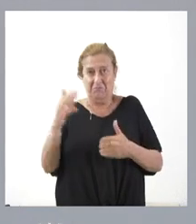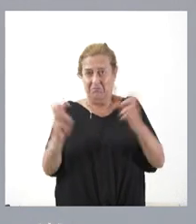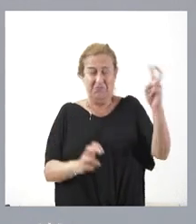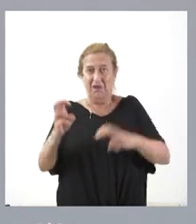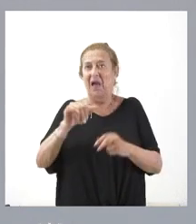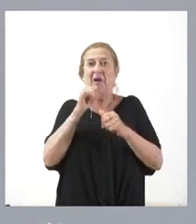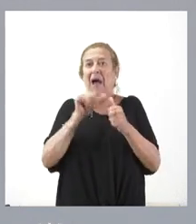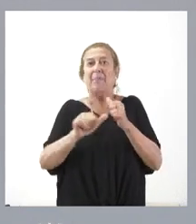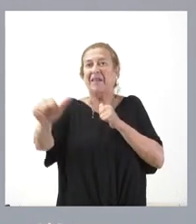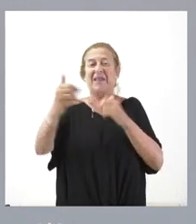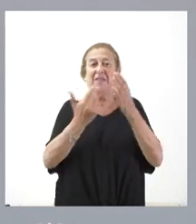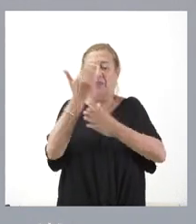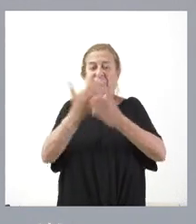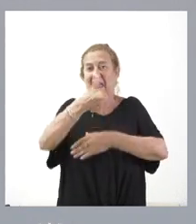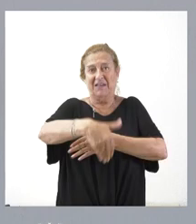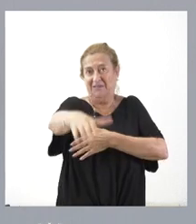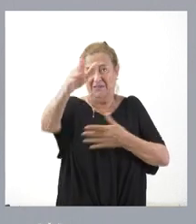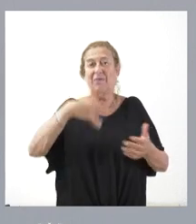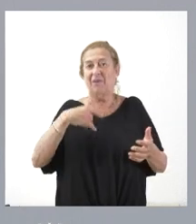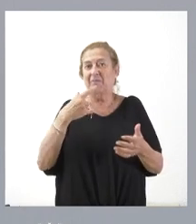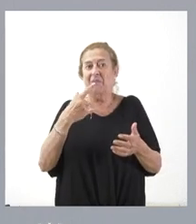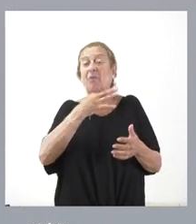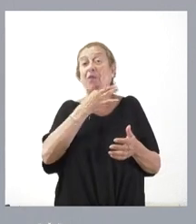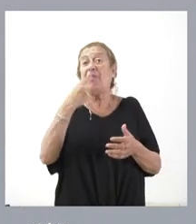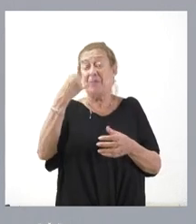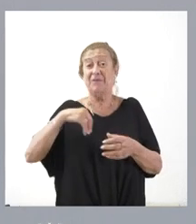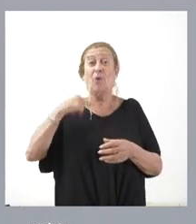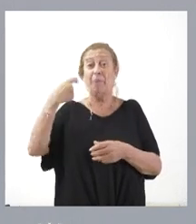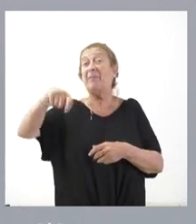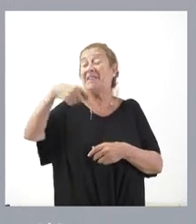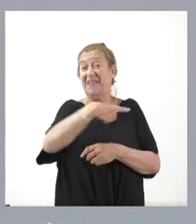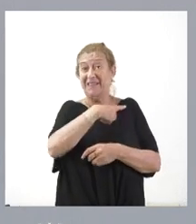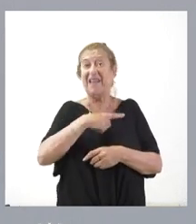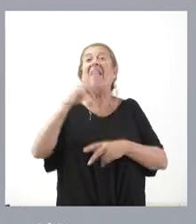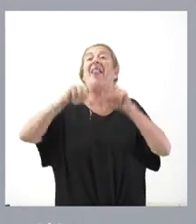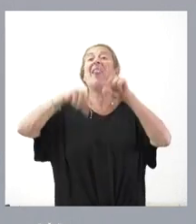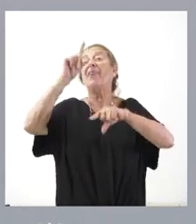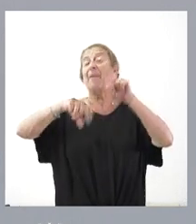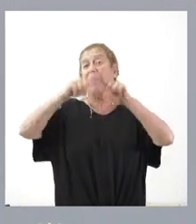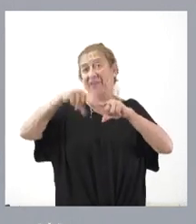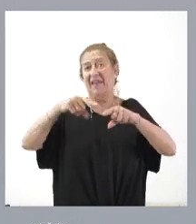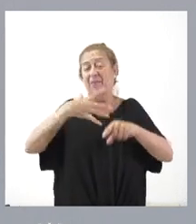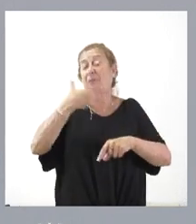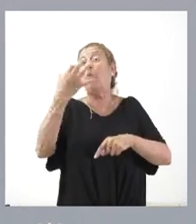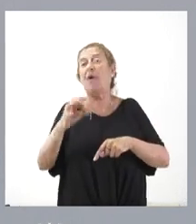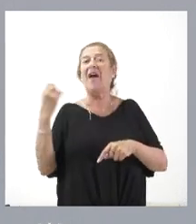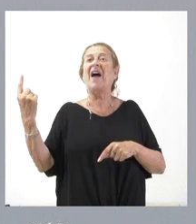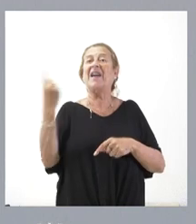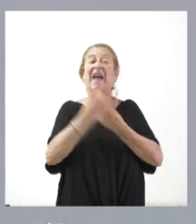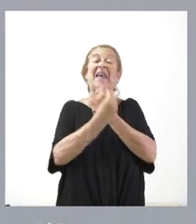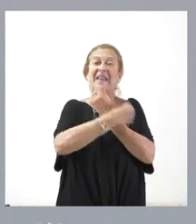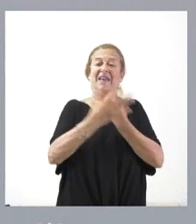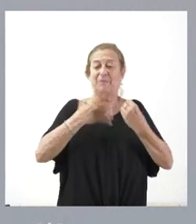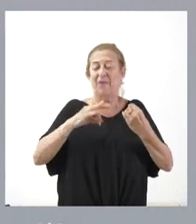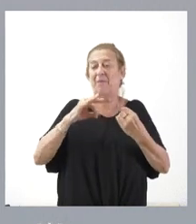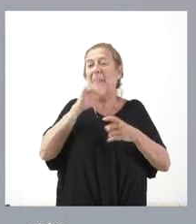partir de los próximos días, como indicó el presidente, en función de la disponibilidad que Canarias vaya teniendo